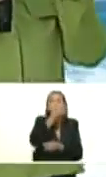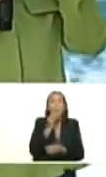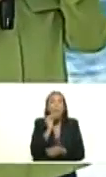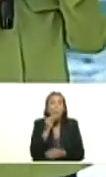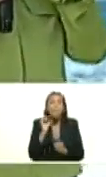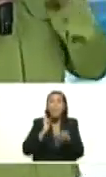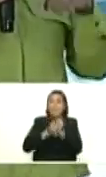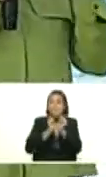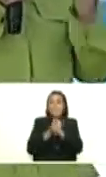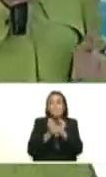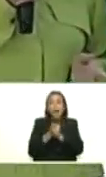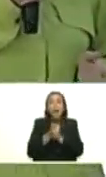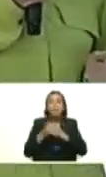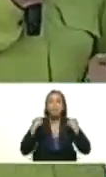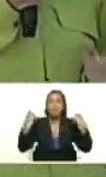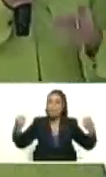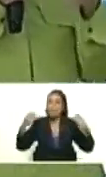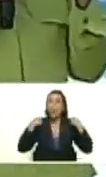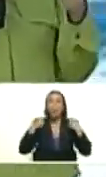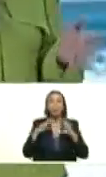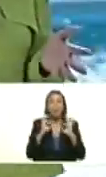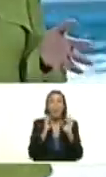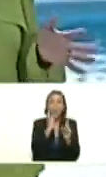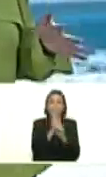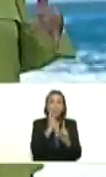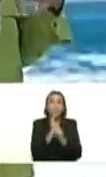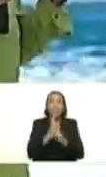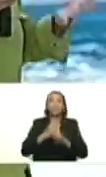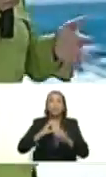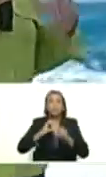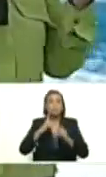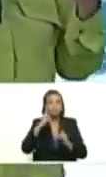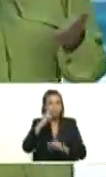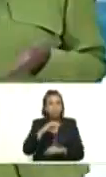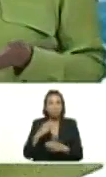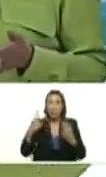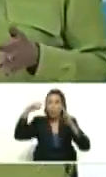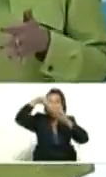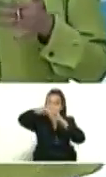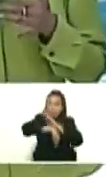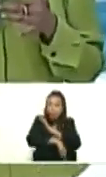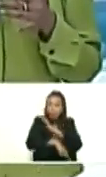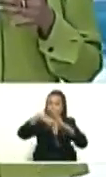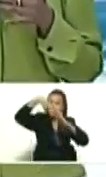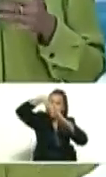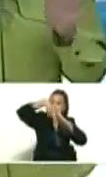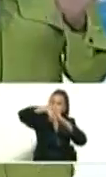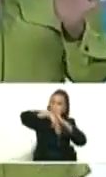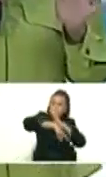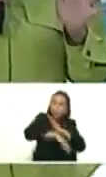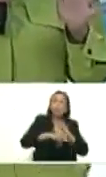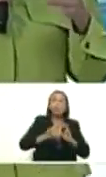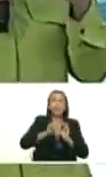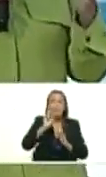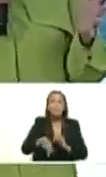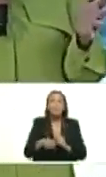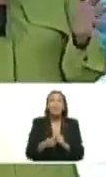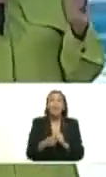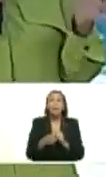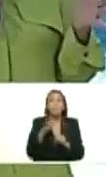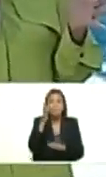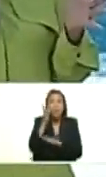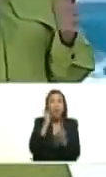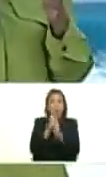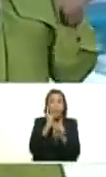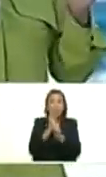vuelvan todos a practicar sus especialidades sus deportes náuticos subnáuticos y bueno como dice usted vayan a